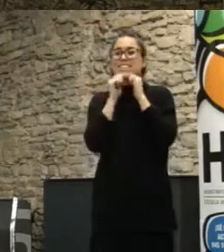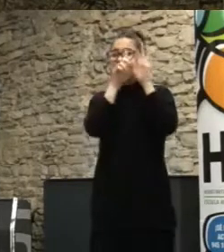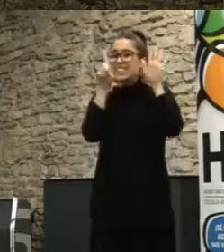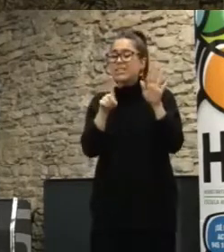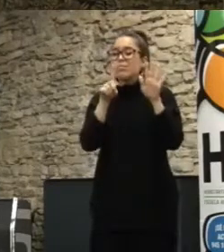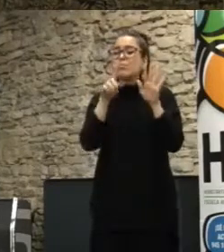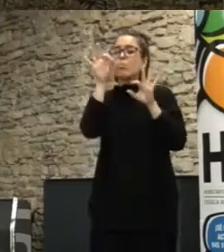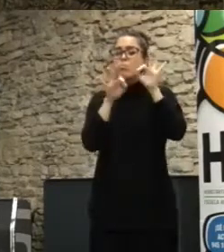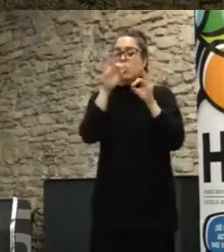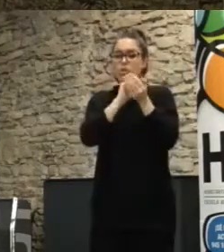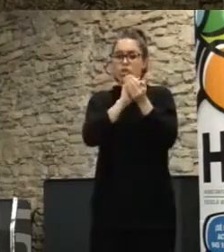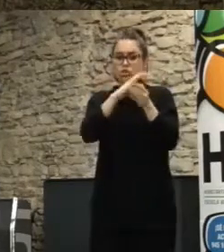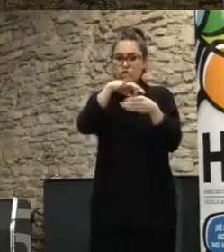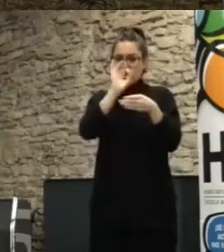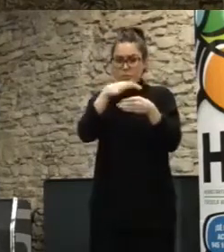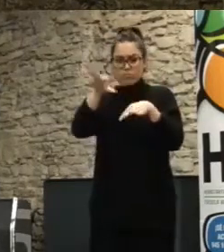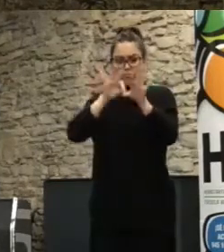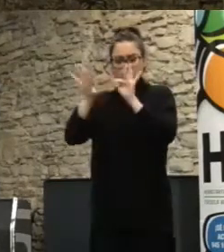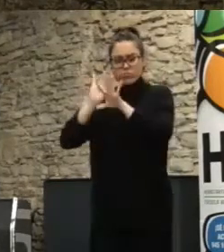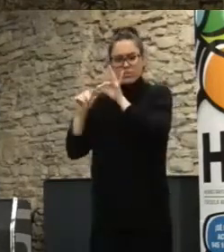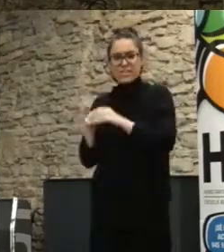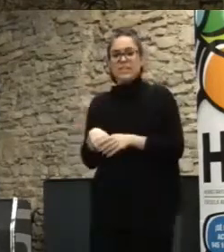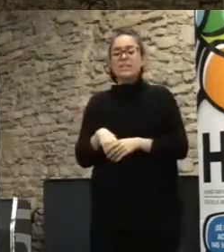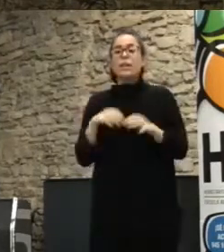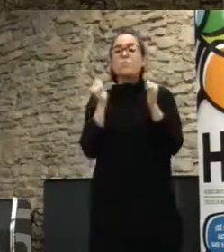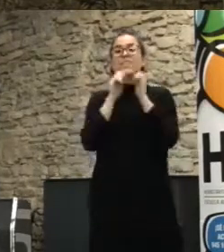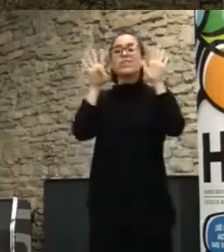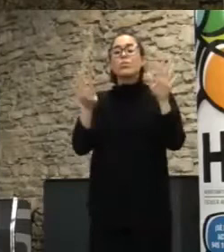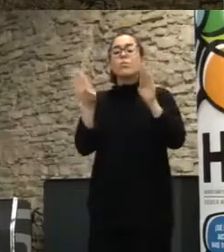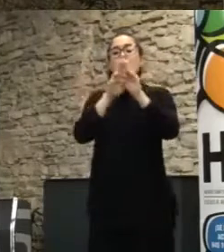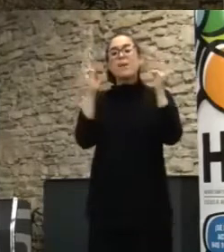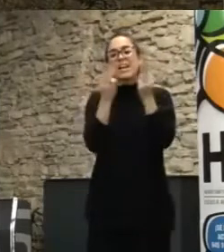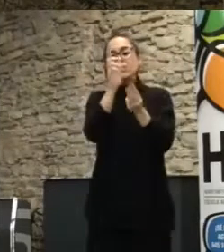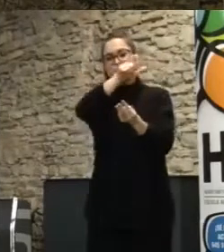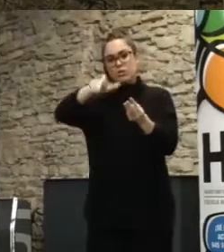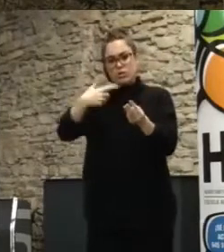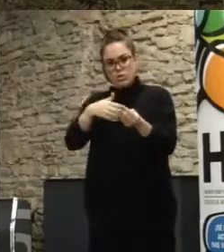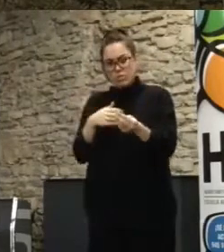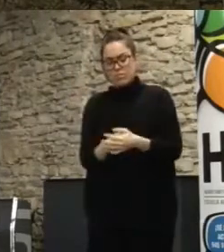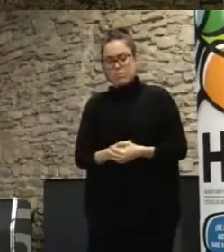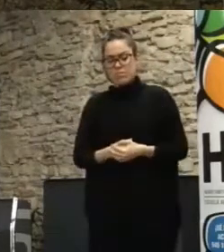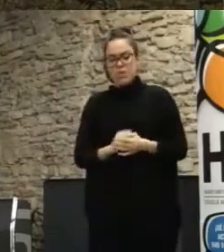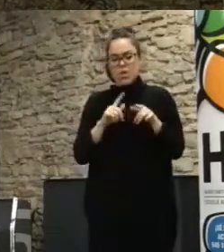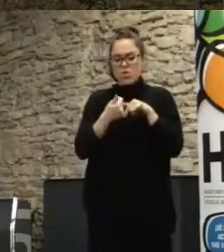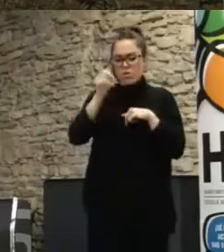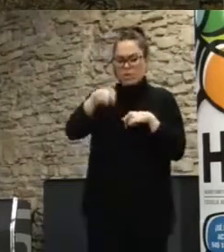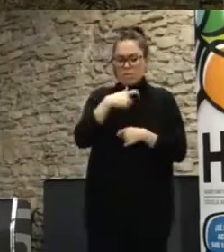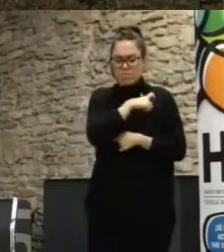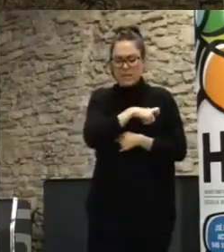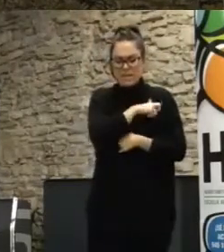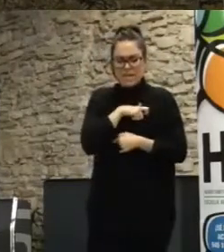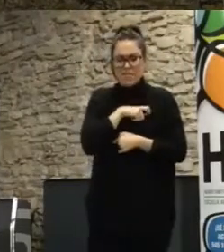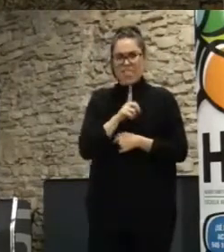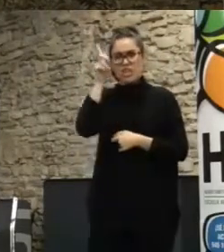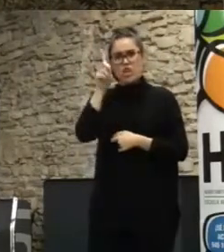puro, por sorteo, y 29 eran miembros del parlamento, ¿no? Y luego había miembros de Irlanda del Norte, cuatro,